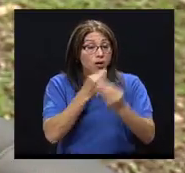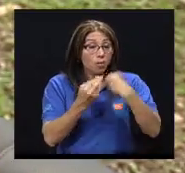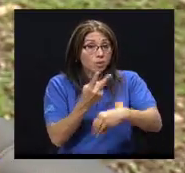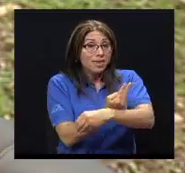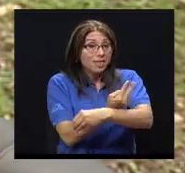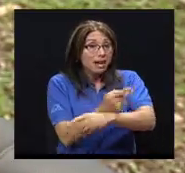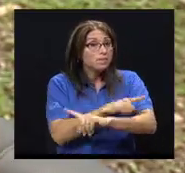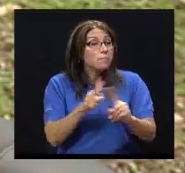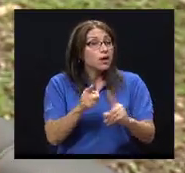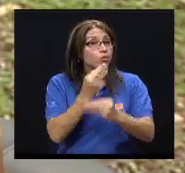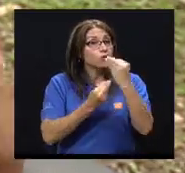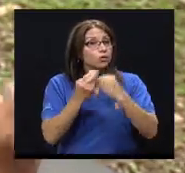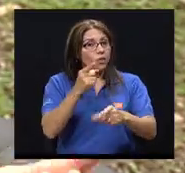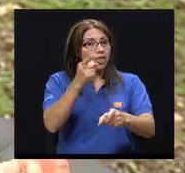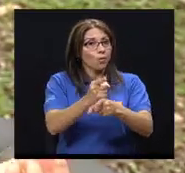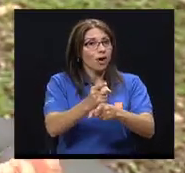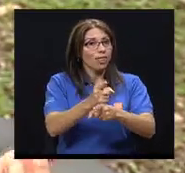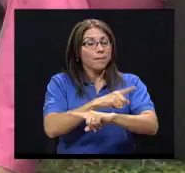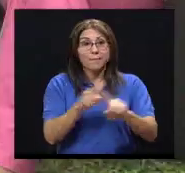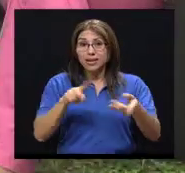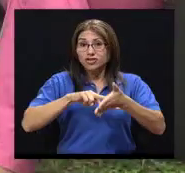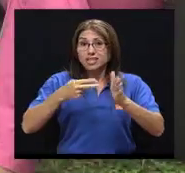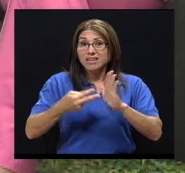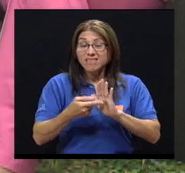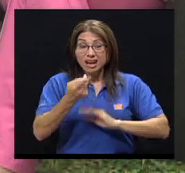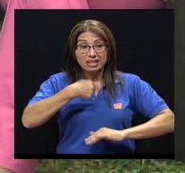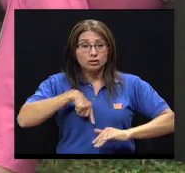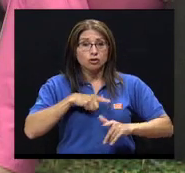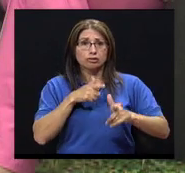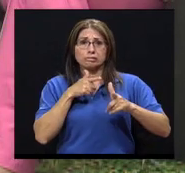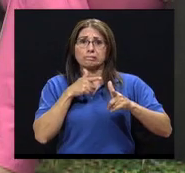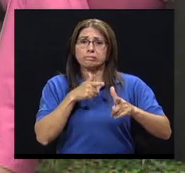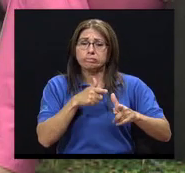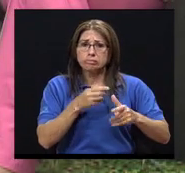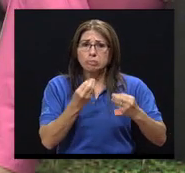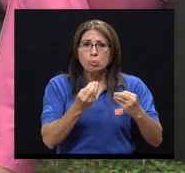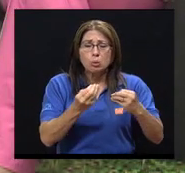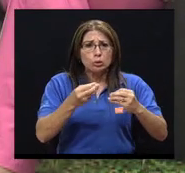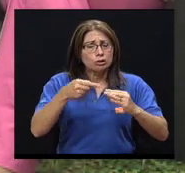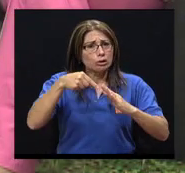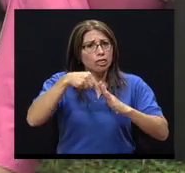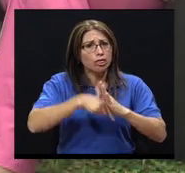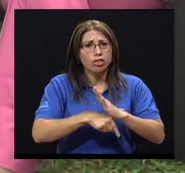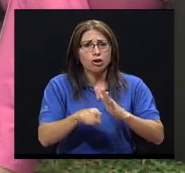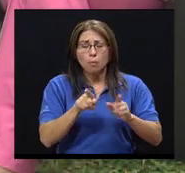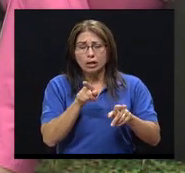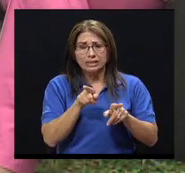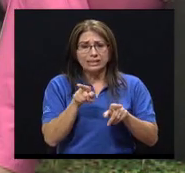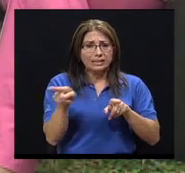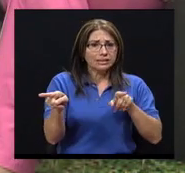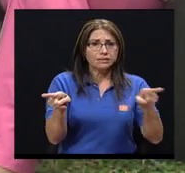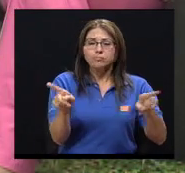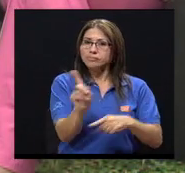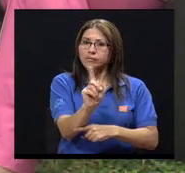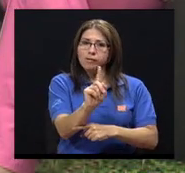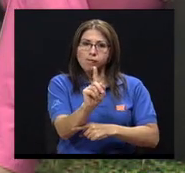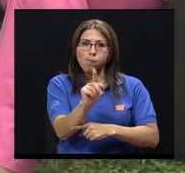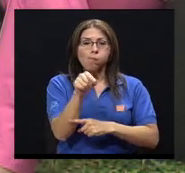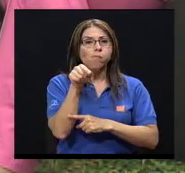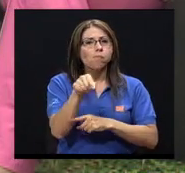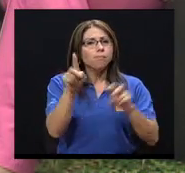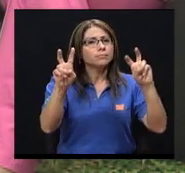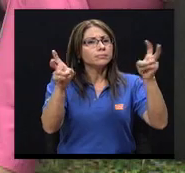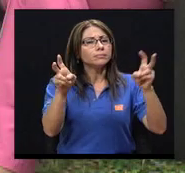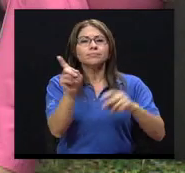adecuada. Pero no estamos cayendo en extremos, ni en excesos, sino más bien como en radicalismos. No entramos en este